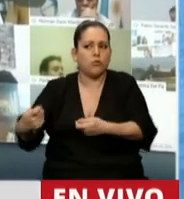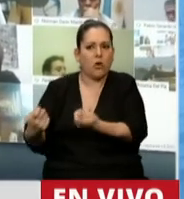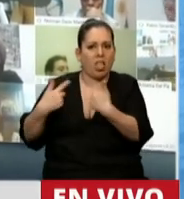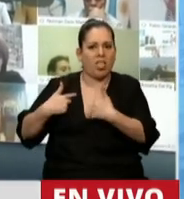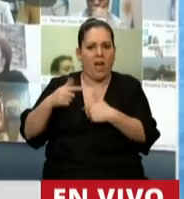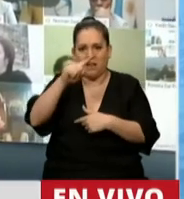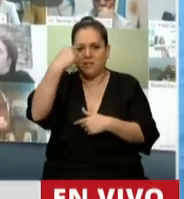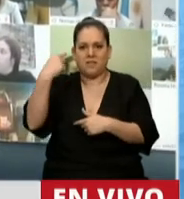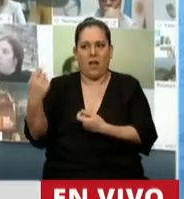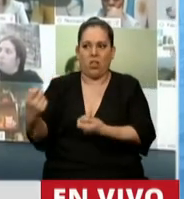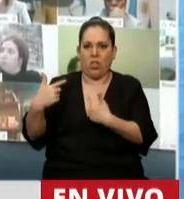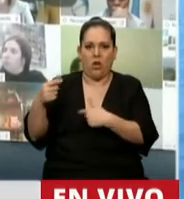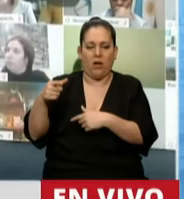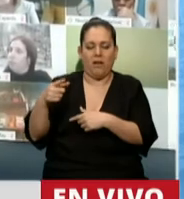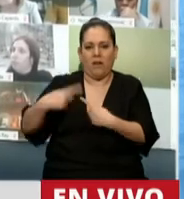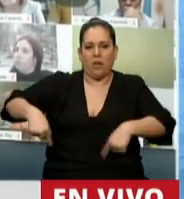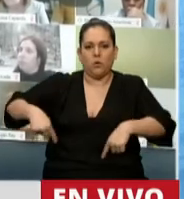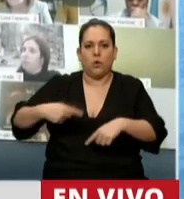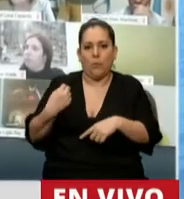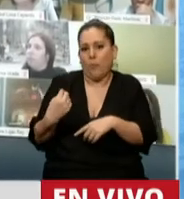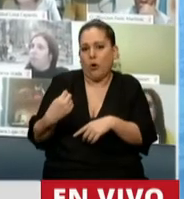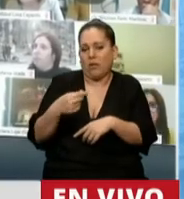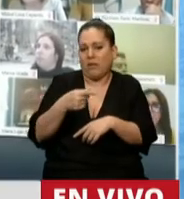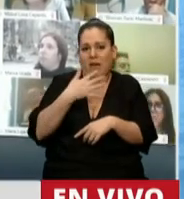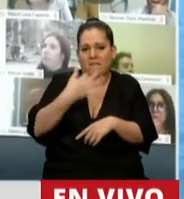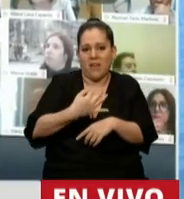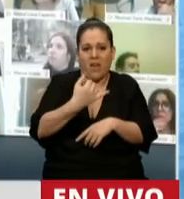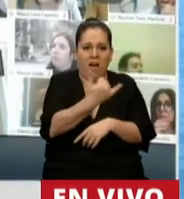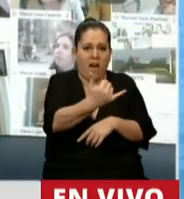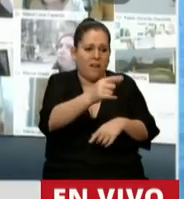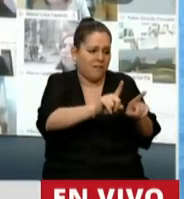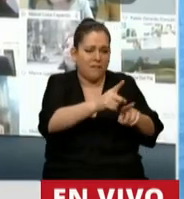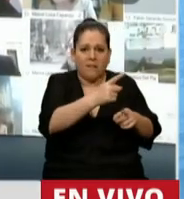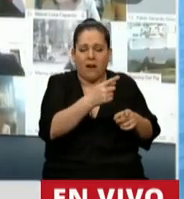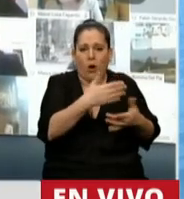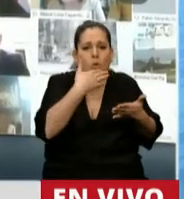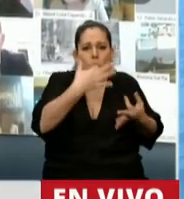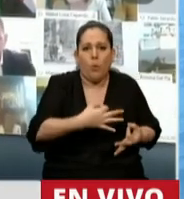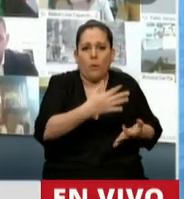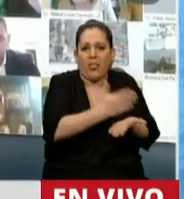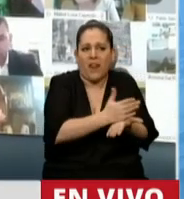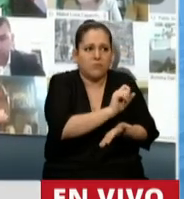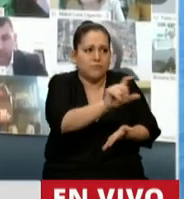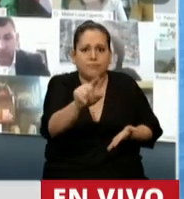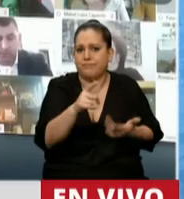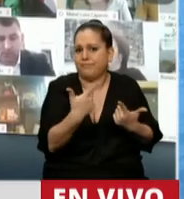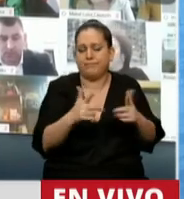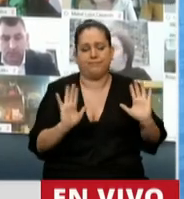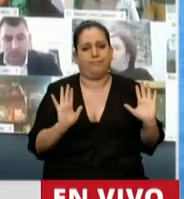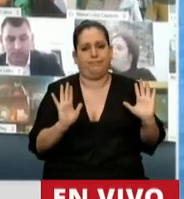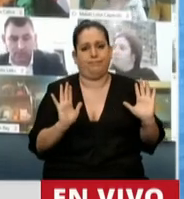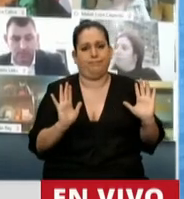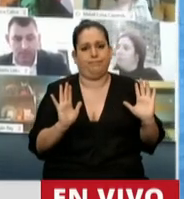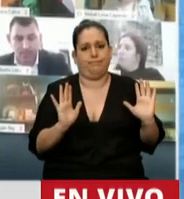porque esos mercados no garantizan los derechos de las mayorías. Y esto tiene que ver con un